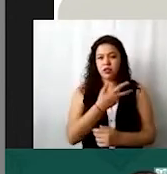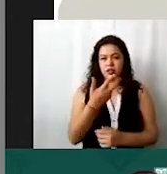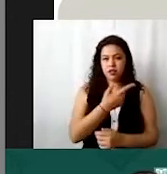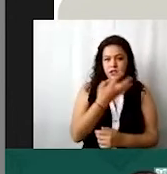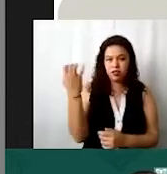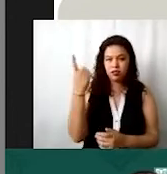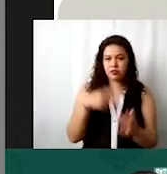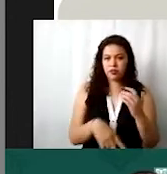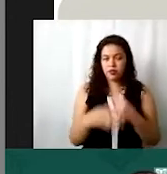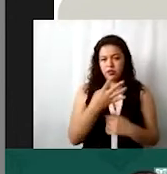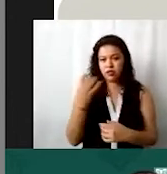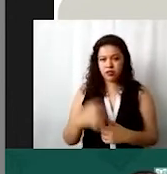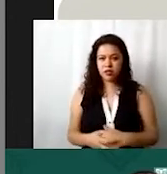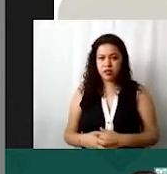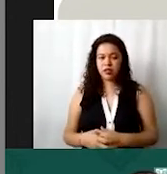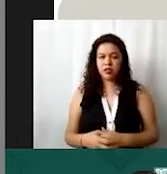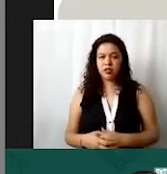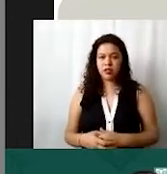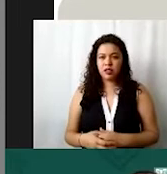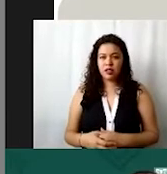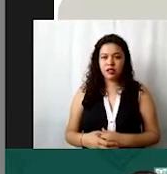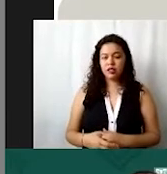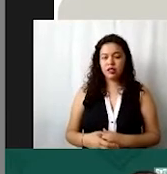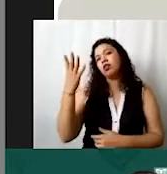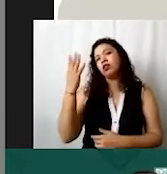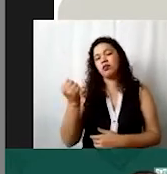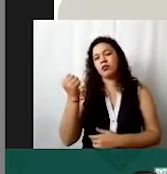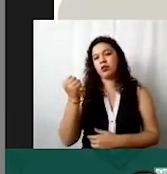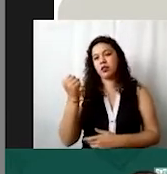agregar aquí mil quinientos en junio entonces aquí serían nueve mil quinientos